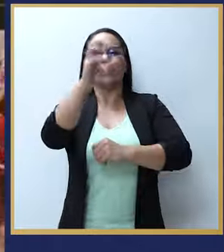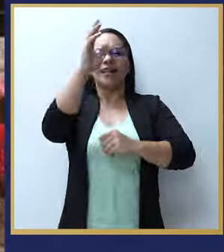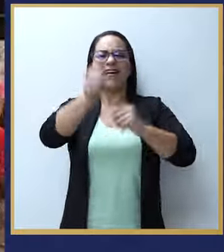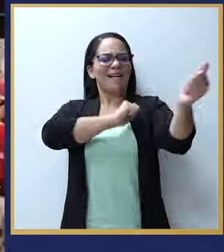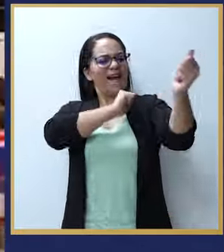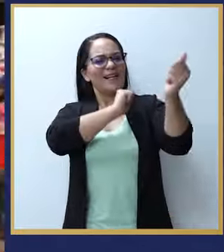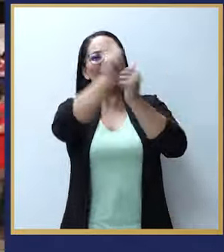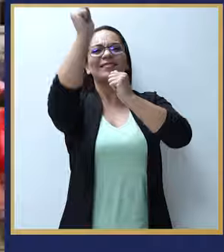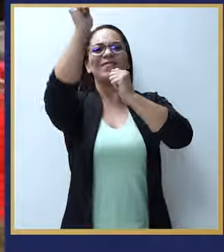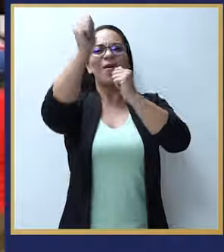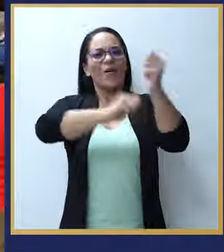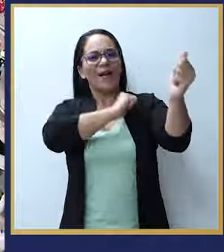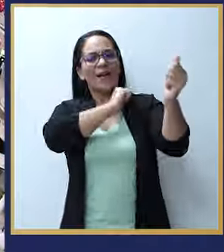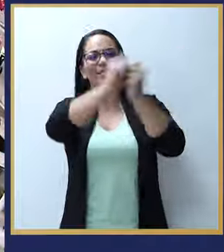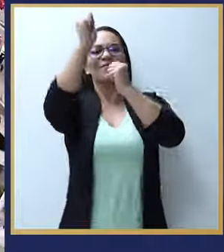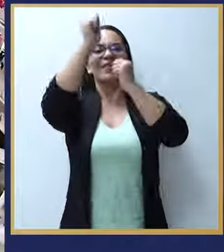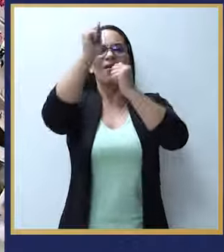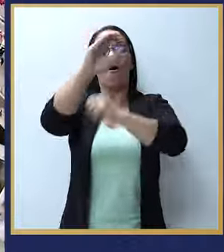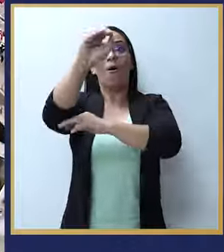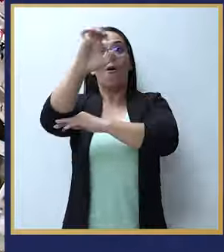¡Gratificamos! ¡Gratificamos!